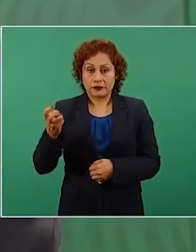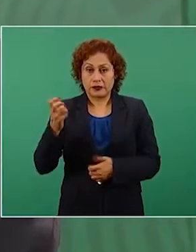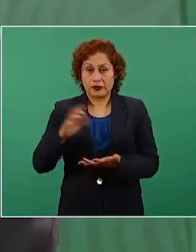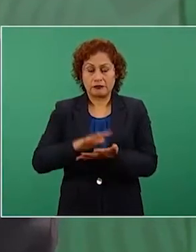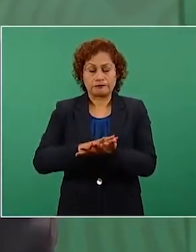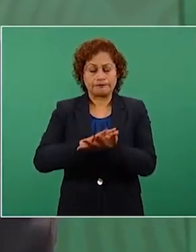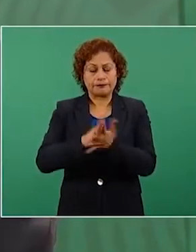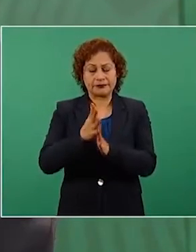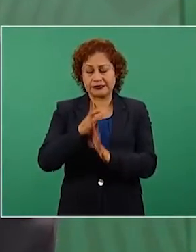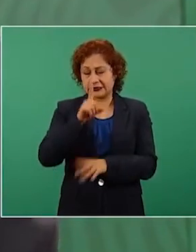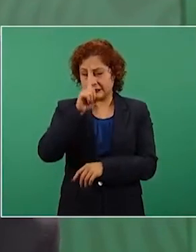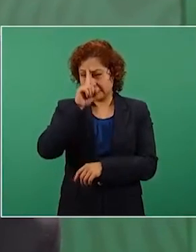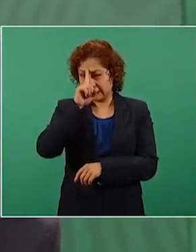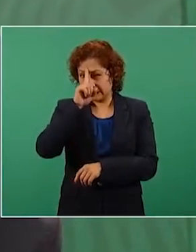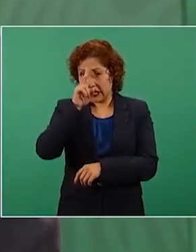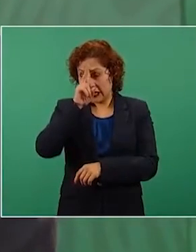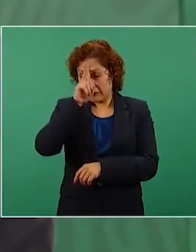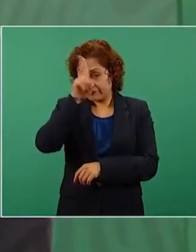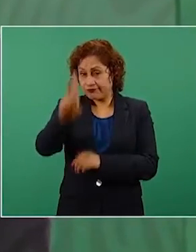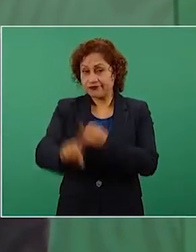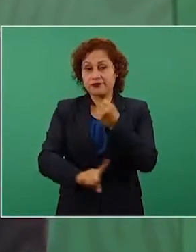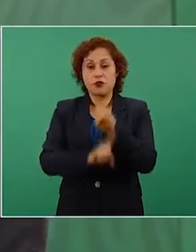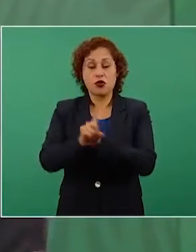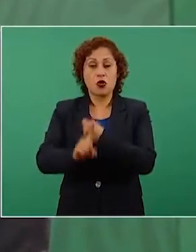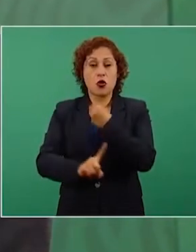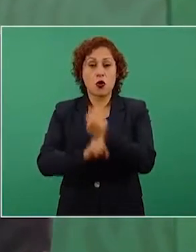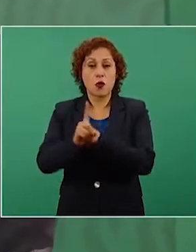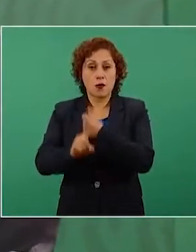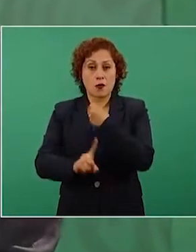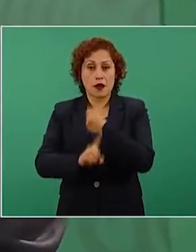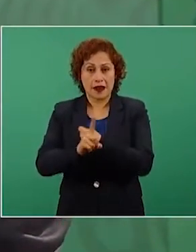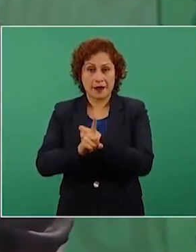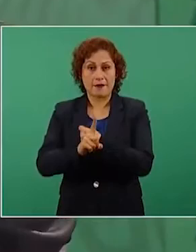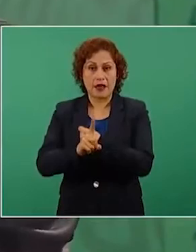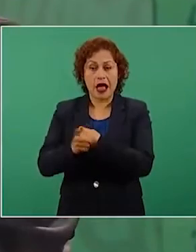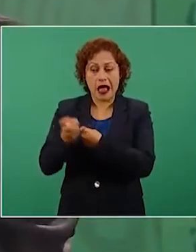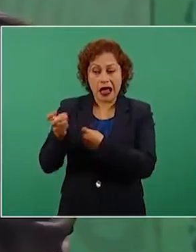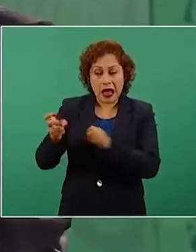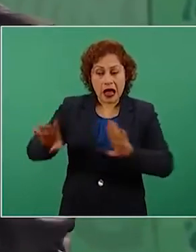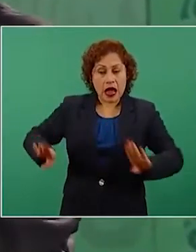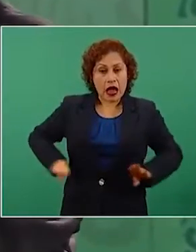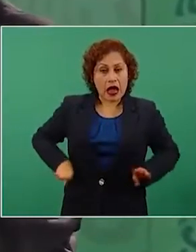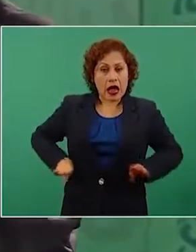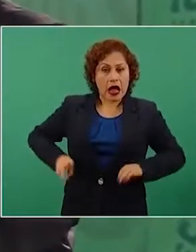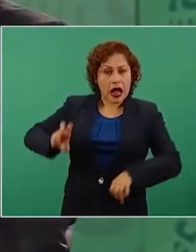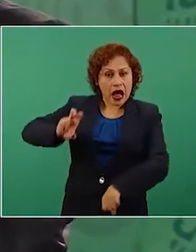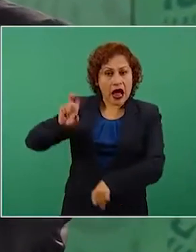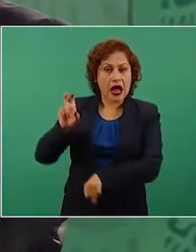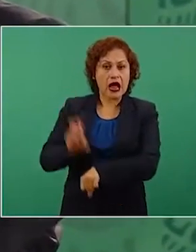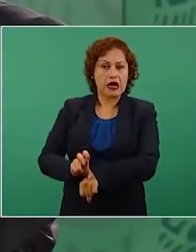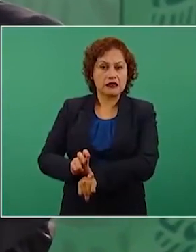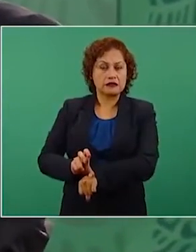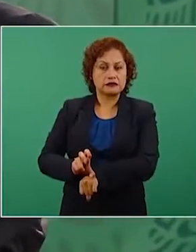machismo es la violencia.